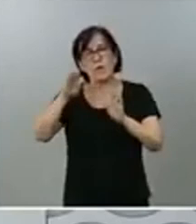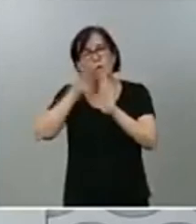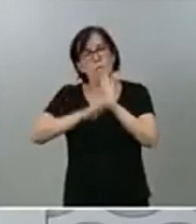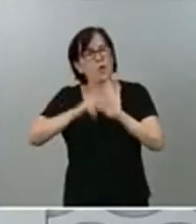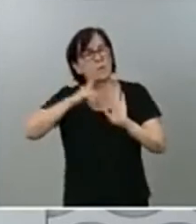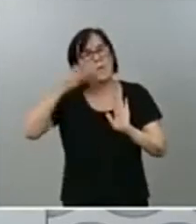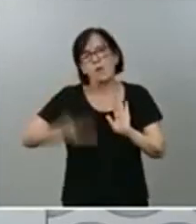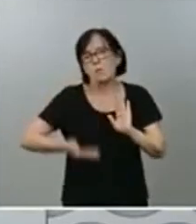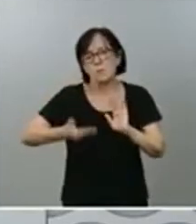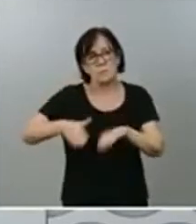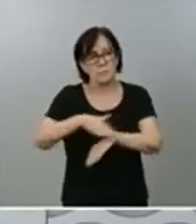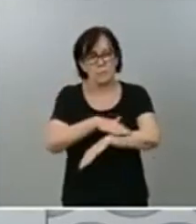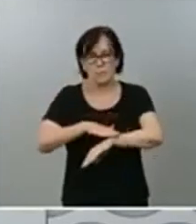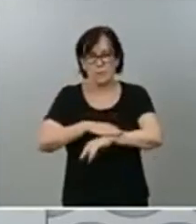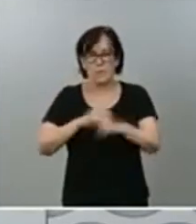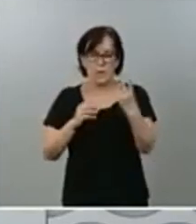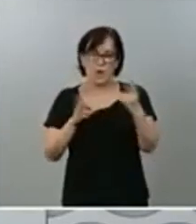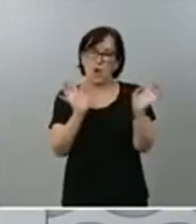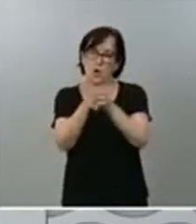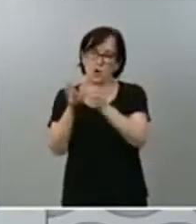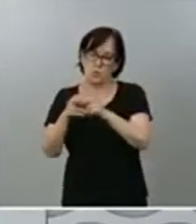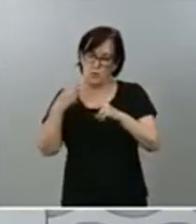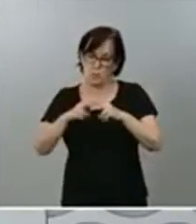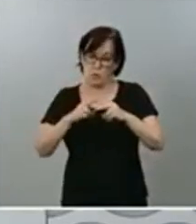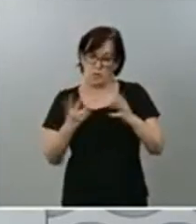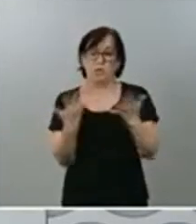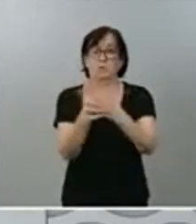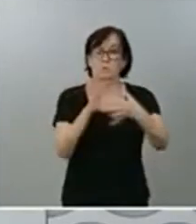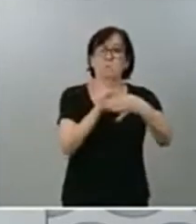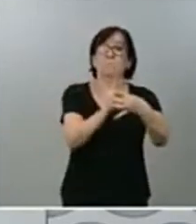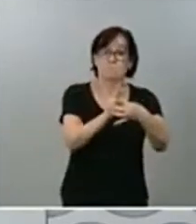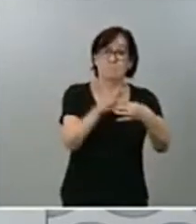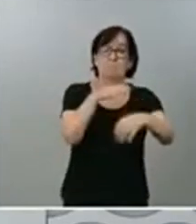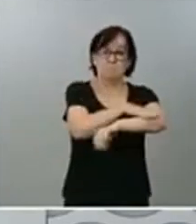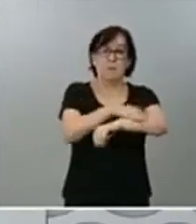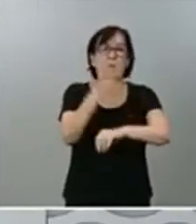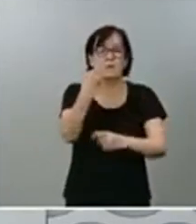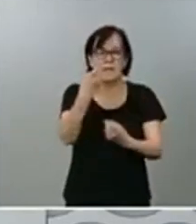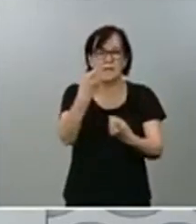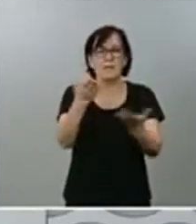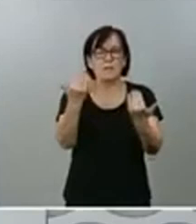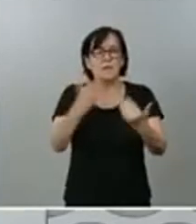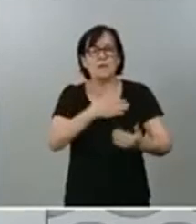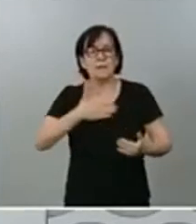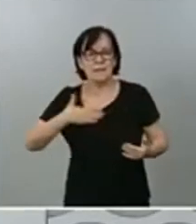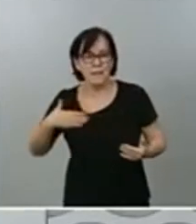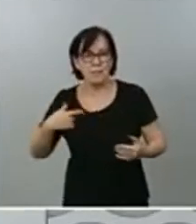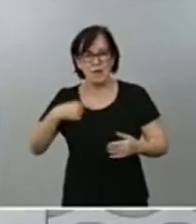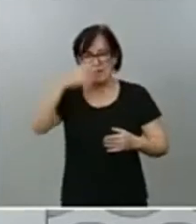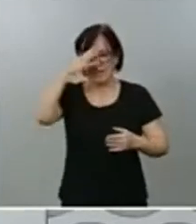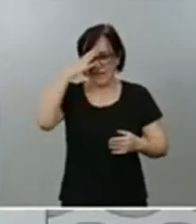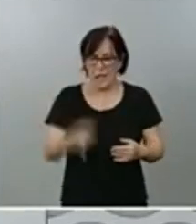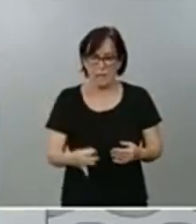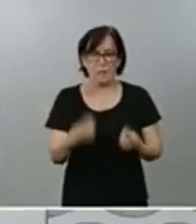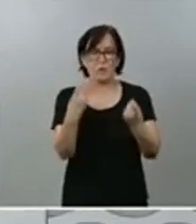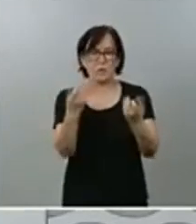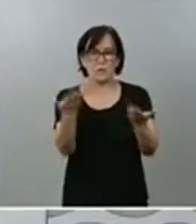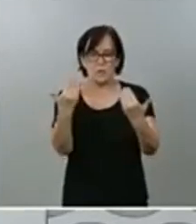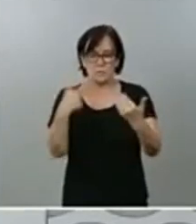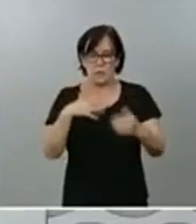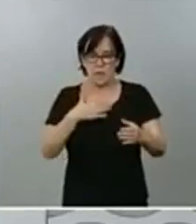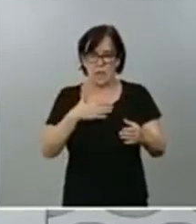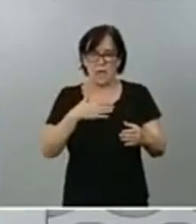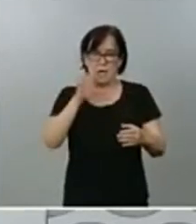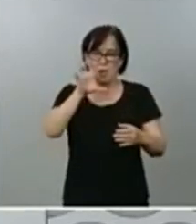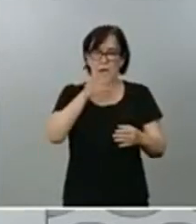para las dos fuerzas políticas que lo conforman, pero necesitamos, queremos, creemos que es imprescindible para nuestro país que en